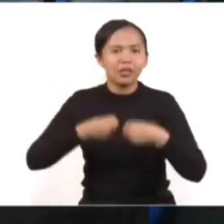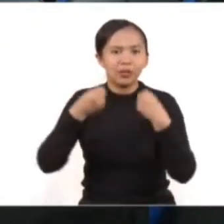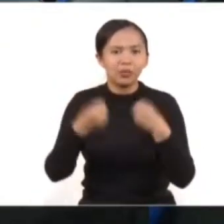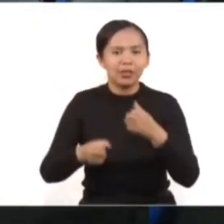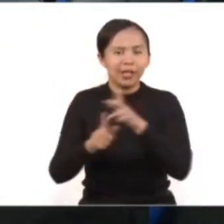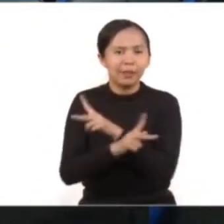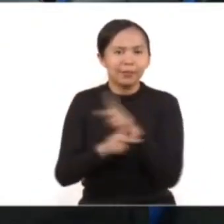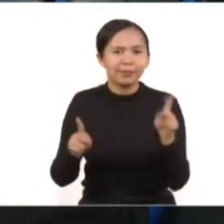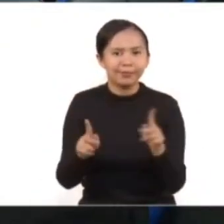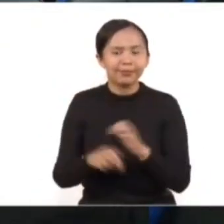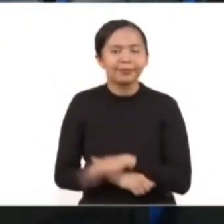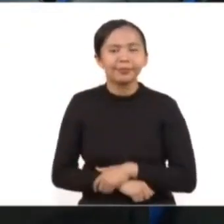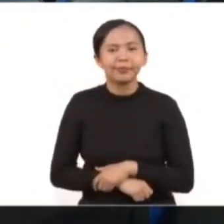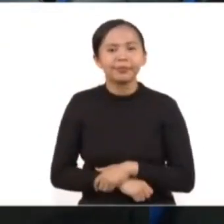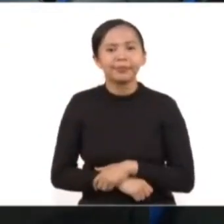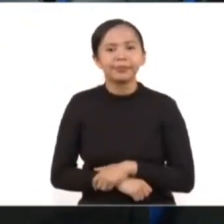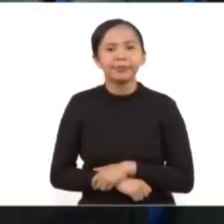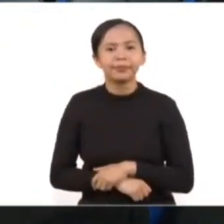Seguridad Ciudadana.